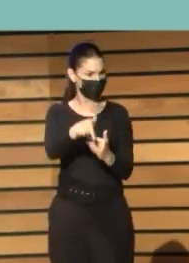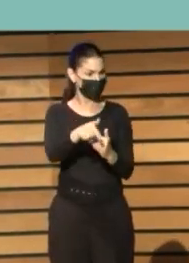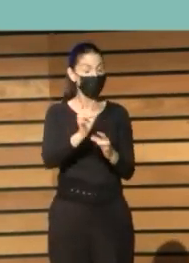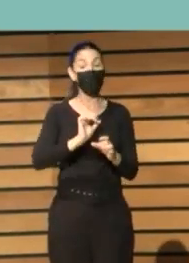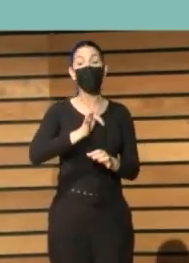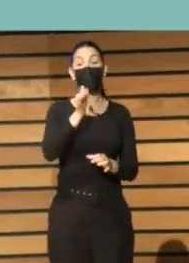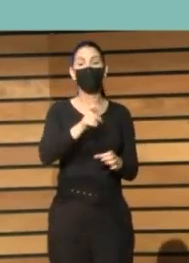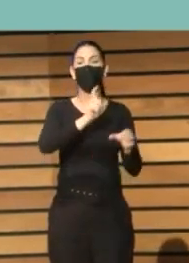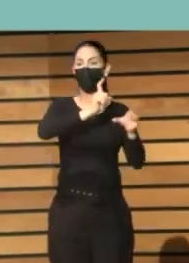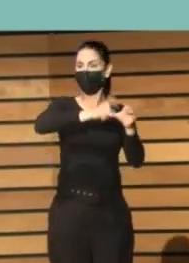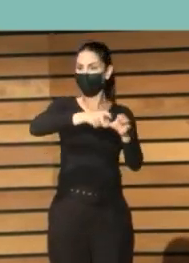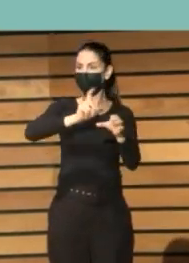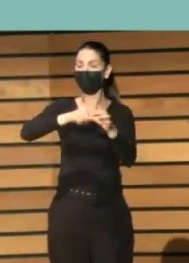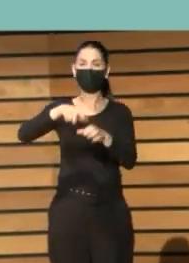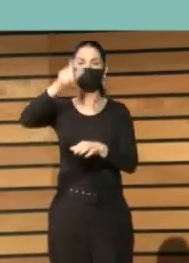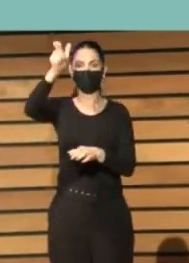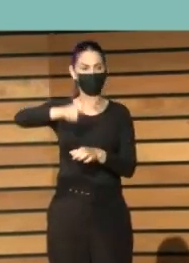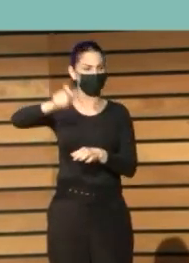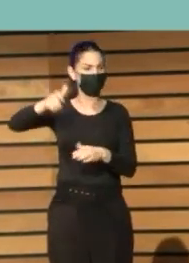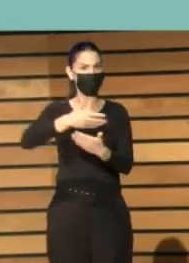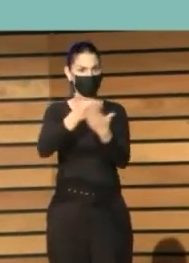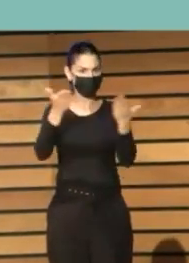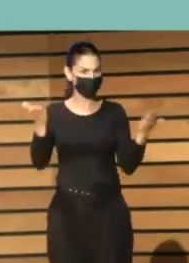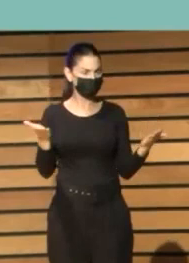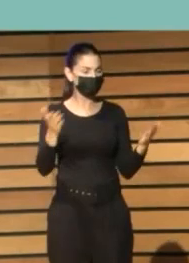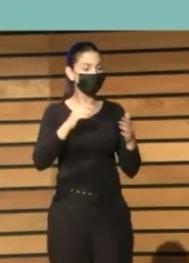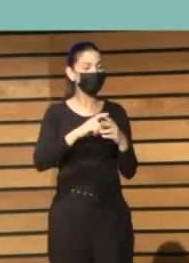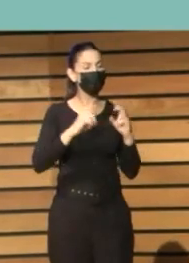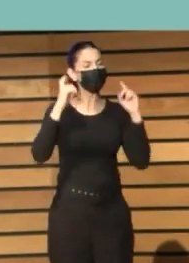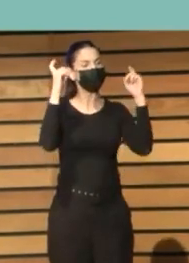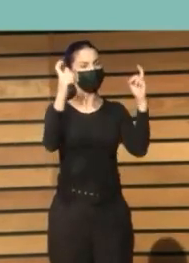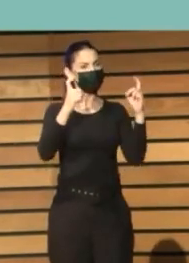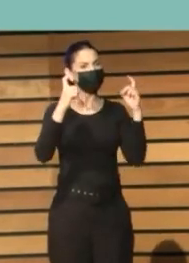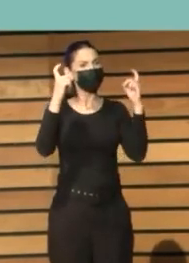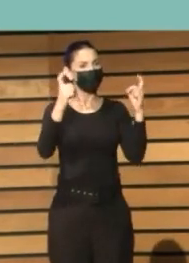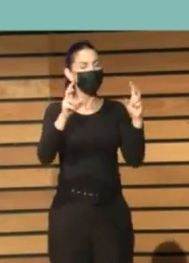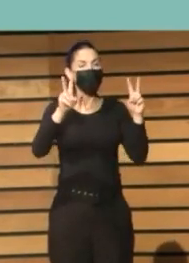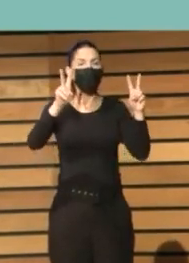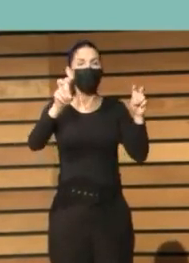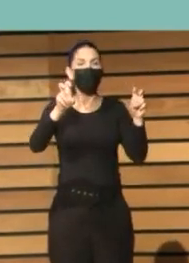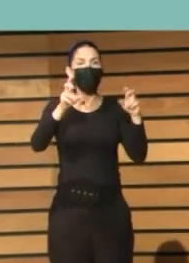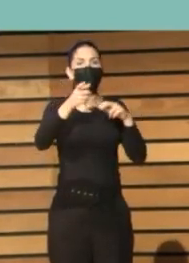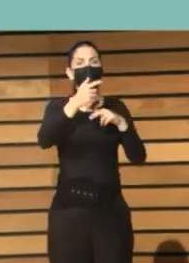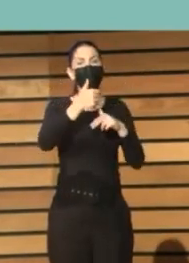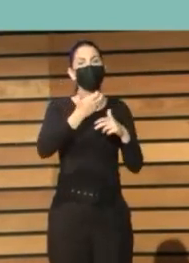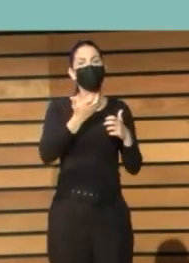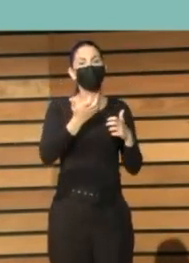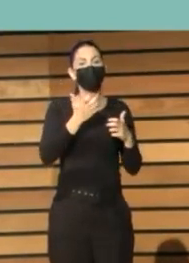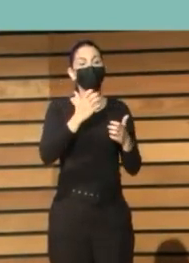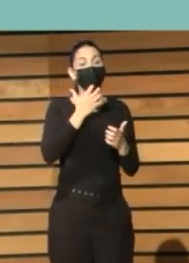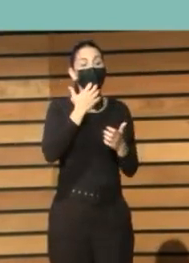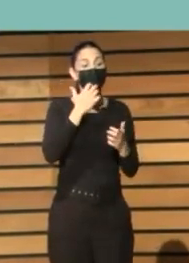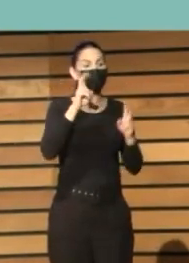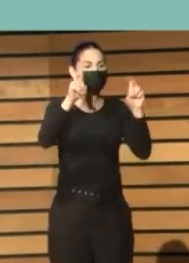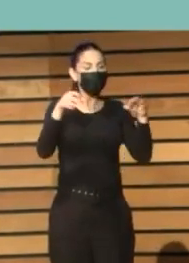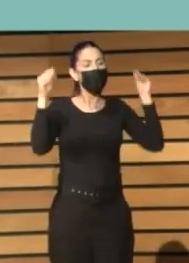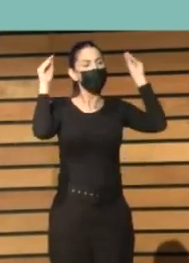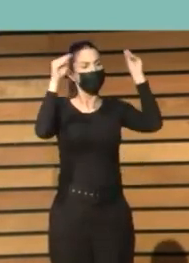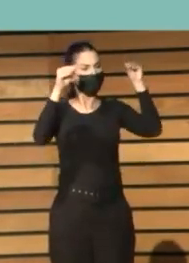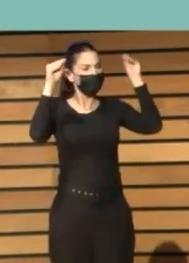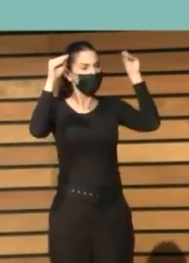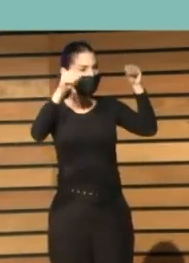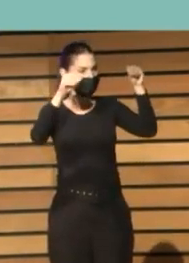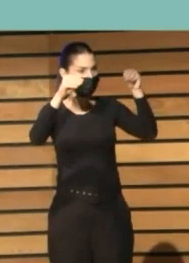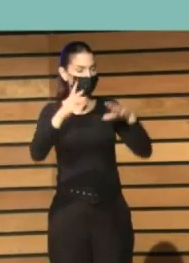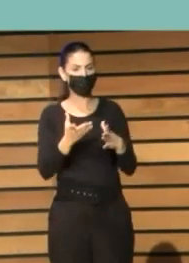participación ciudadana, e intentando evidenciar la conexión que hay entre las acciones de formación e inclusión